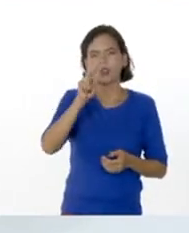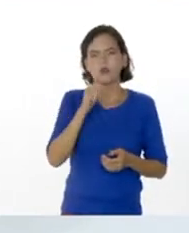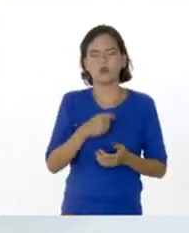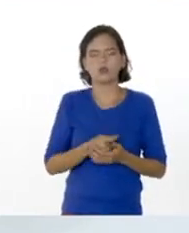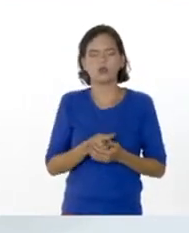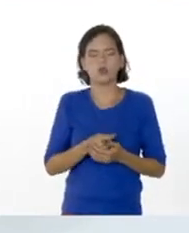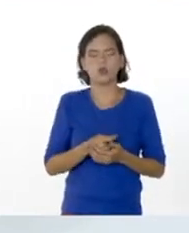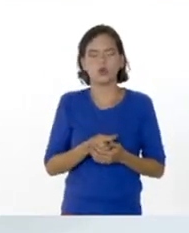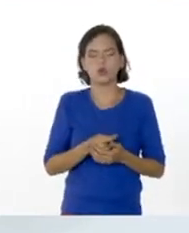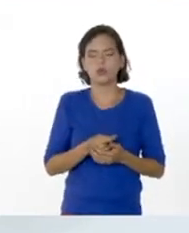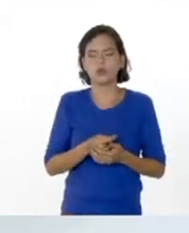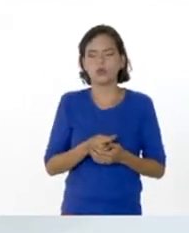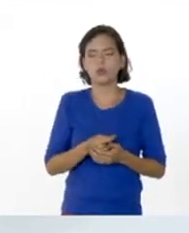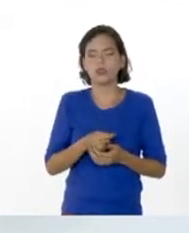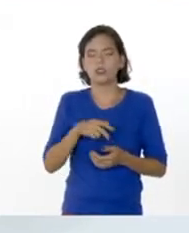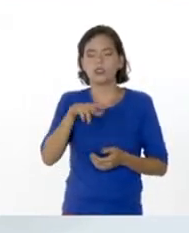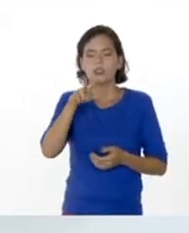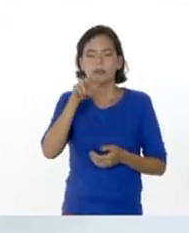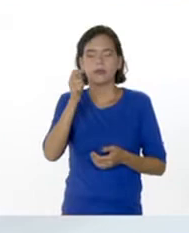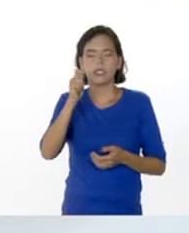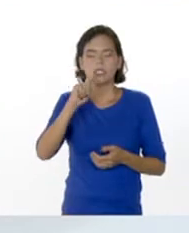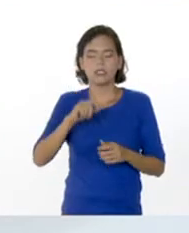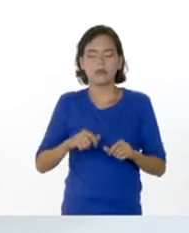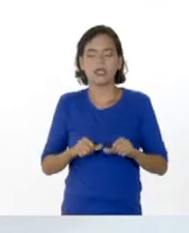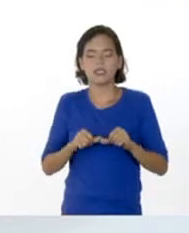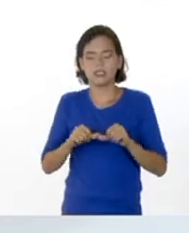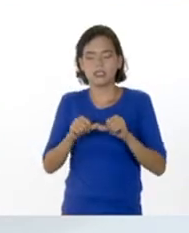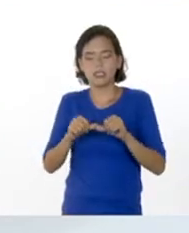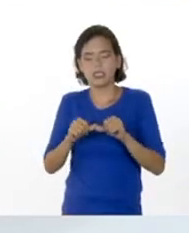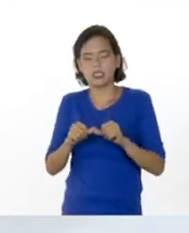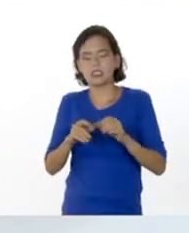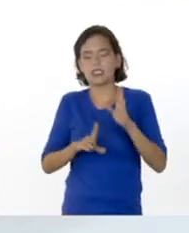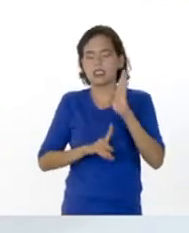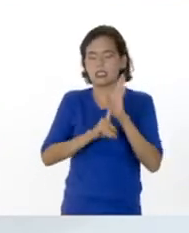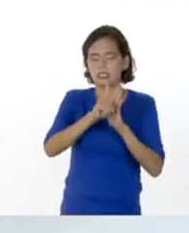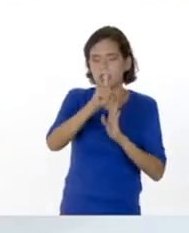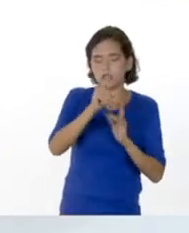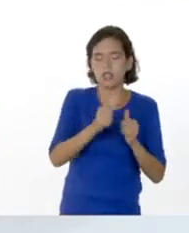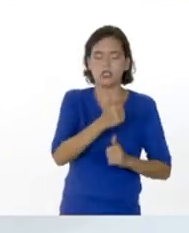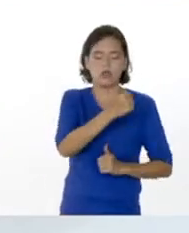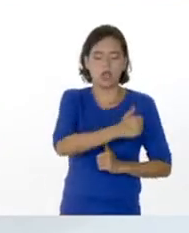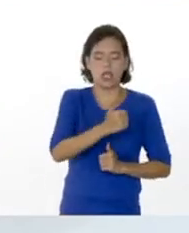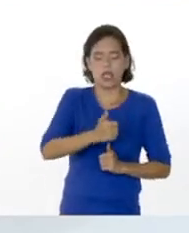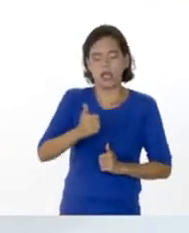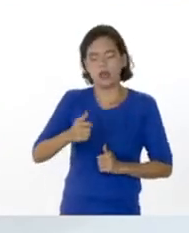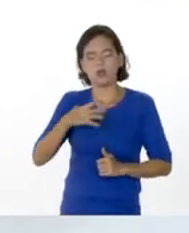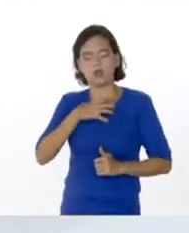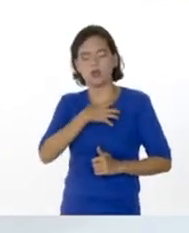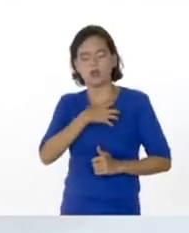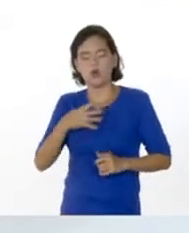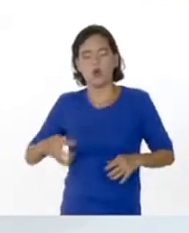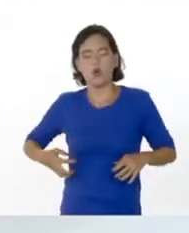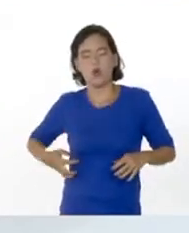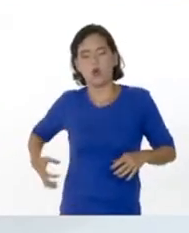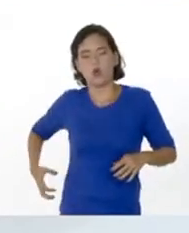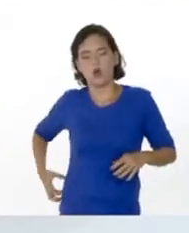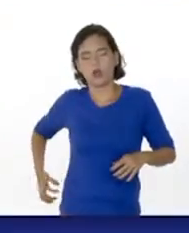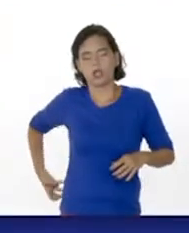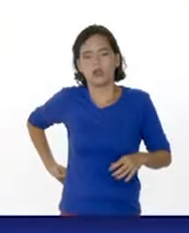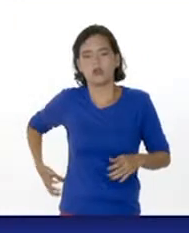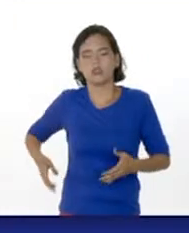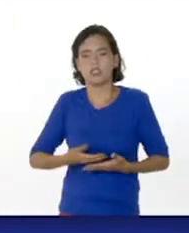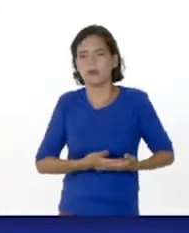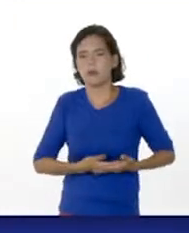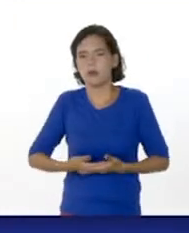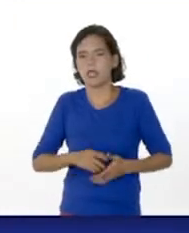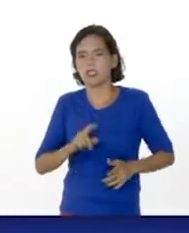del 13 al 26. ¿Qué va a pasar allí? Se van a seguir formando, desarrollando cada uno de esos órganos de ese bebé y luego viene el último